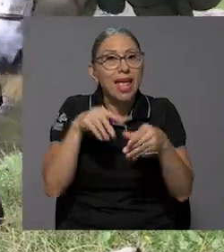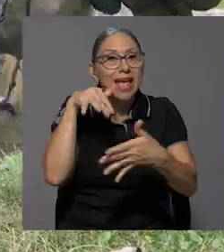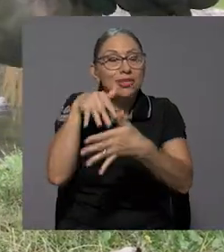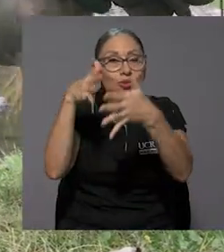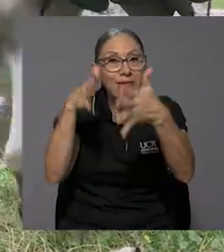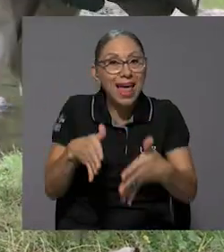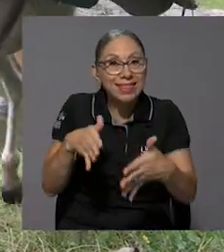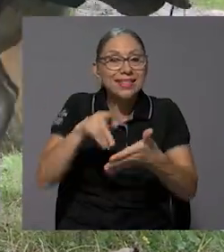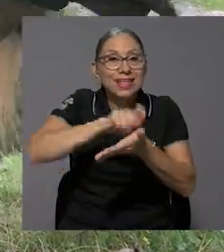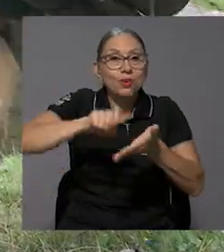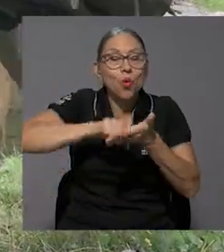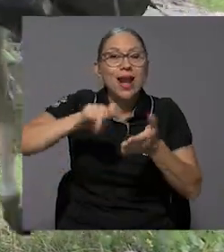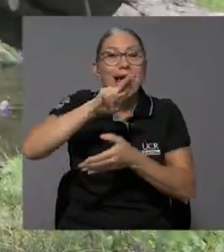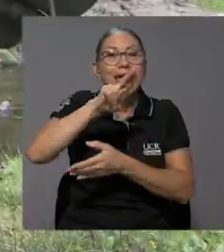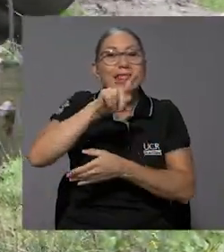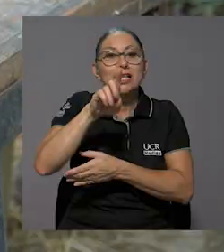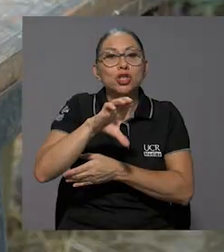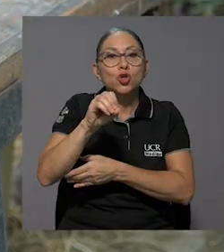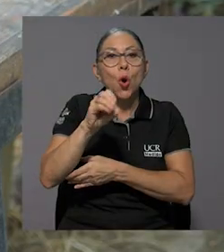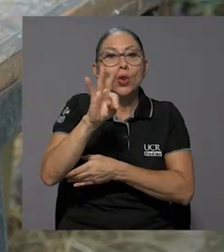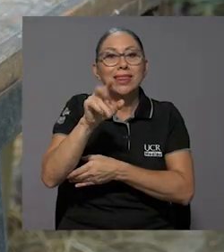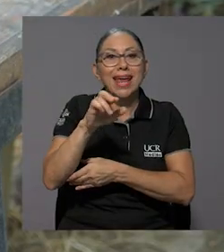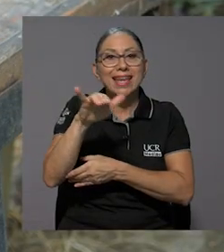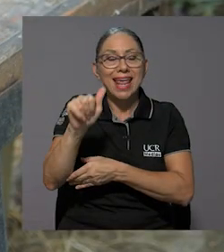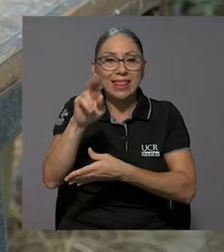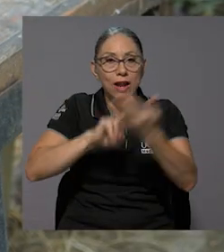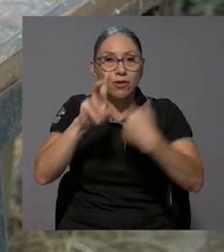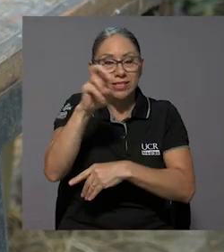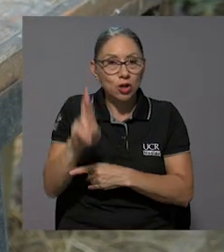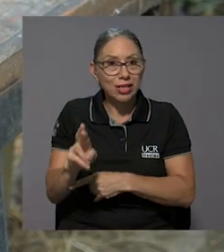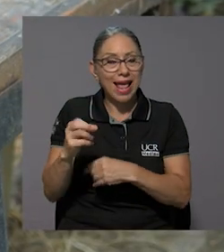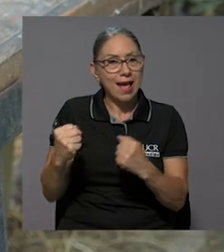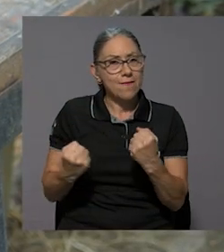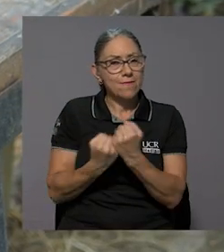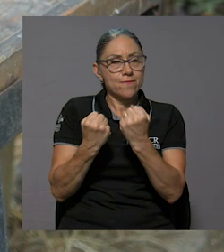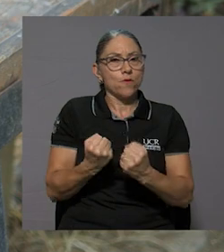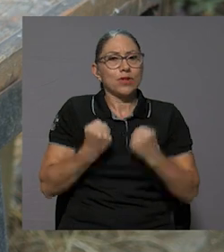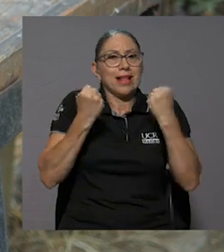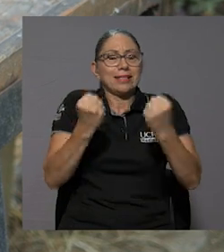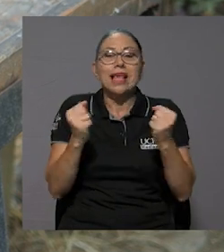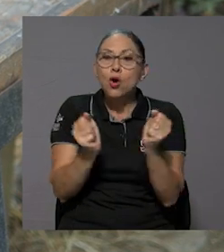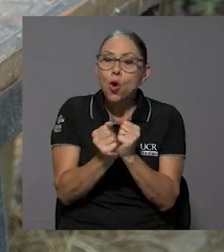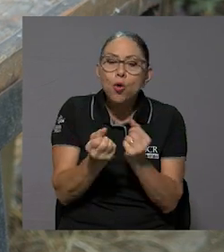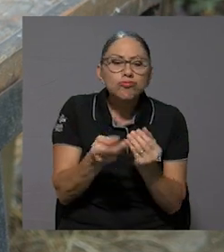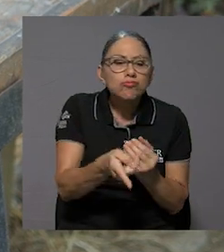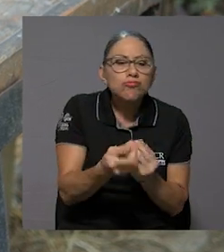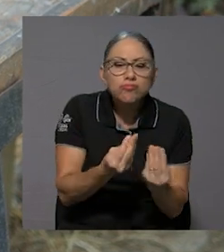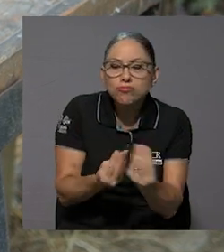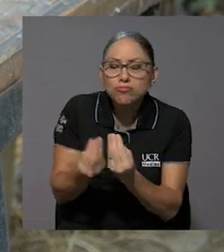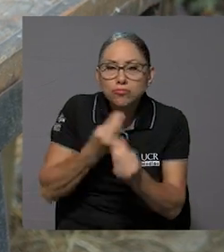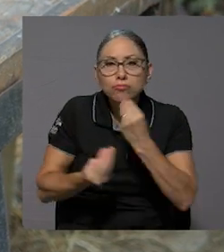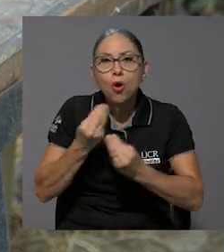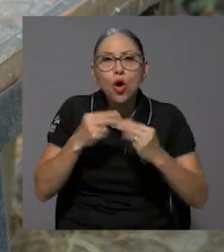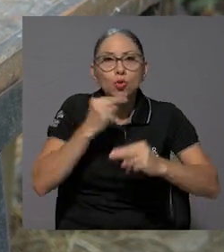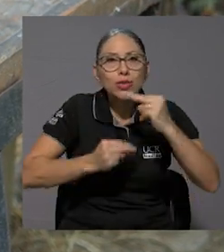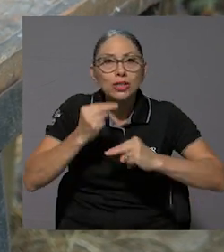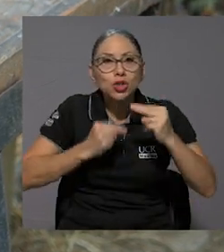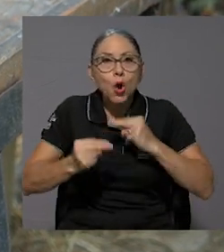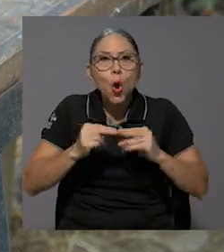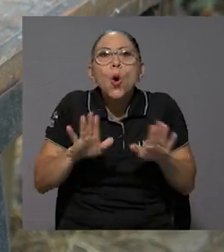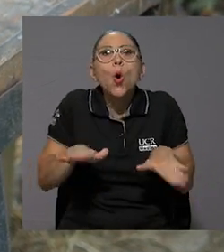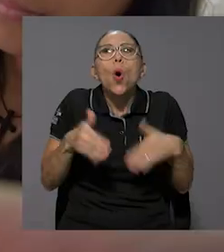la Escuela de Zootecnia de la Universidad de Costa Rica nos ha fortalecido en toda la parte de la nutrición, el manejo de estos animales.